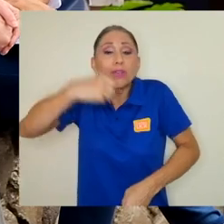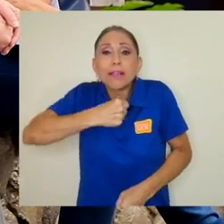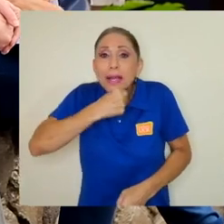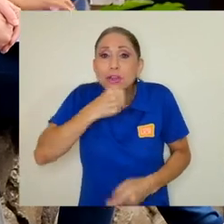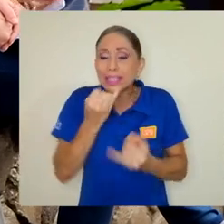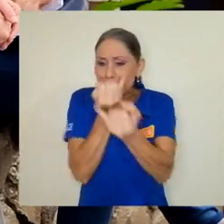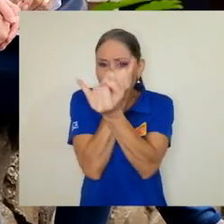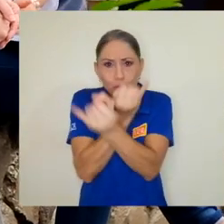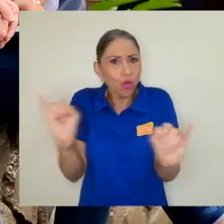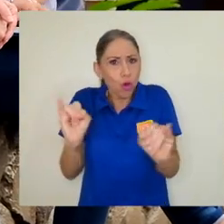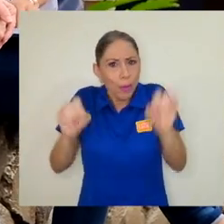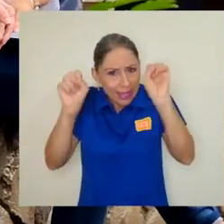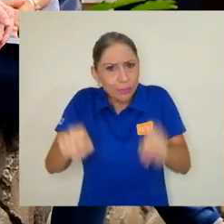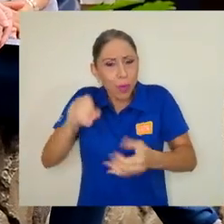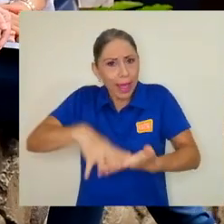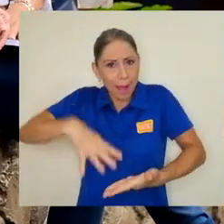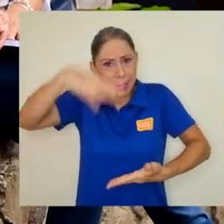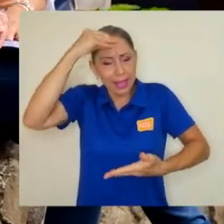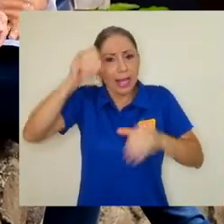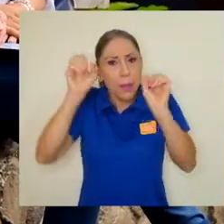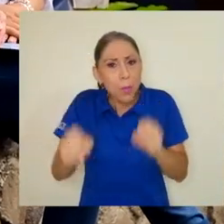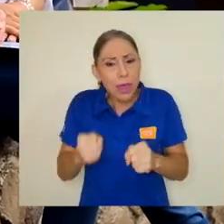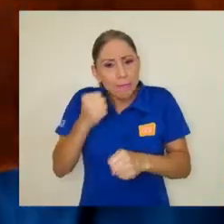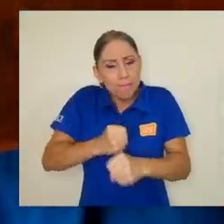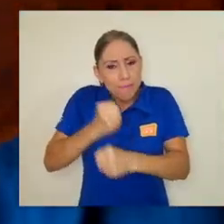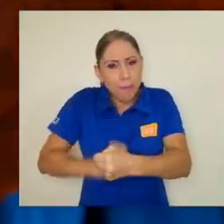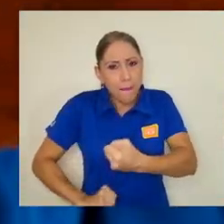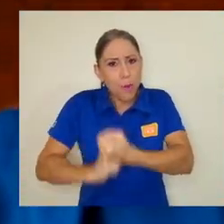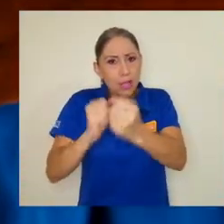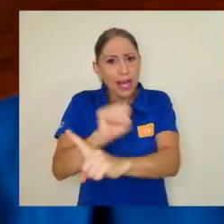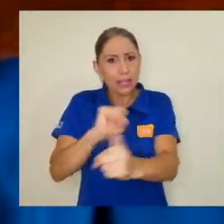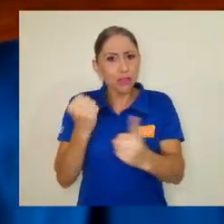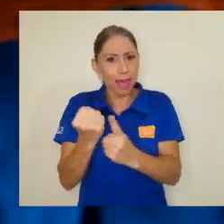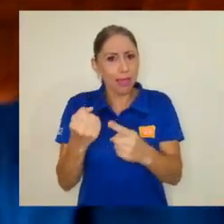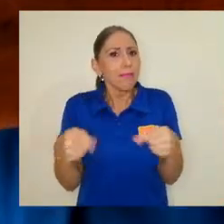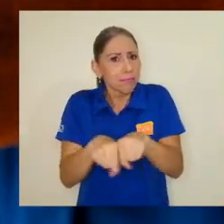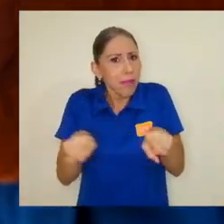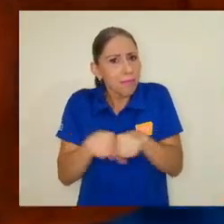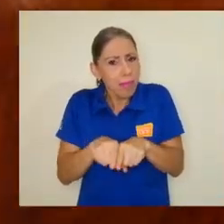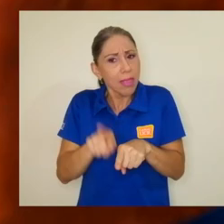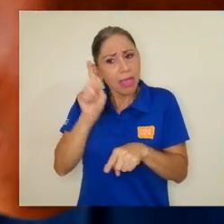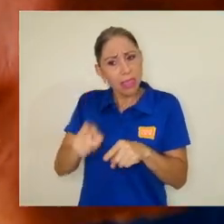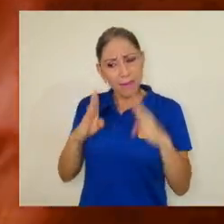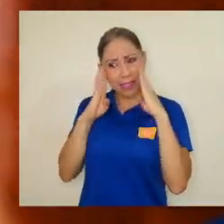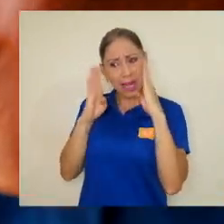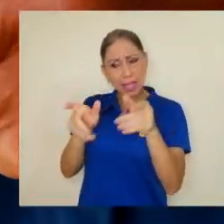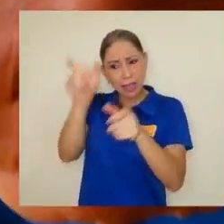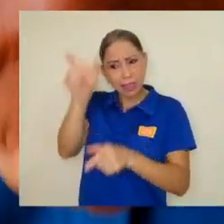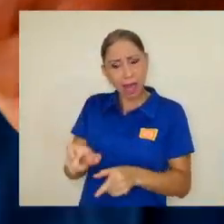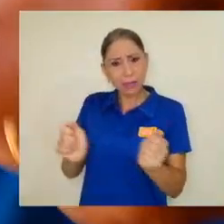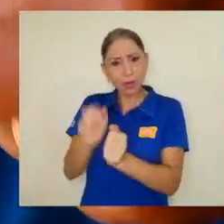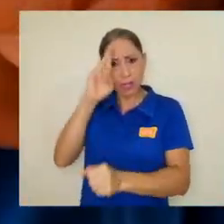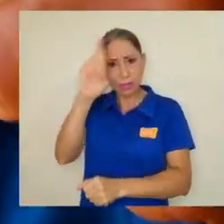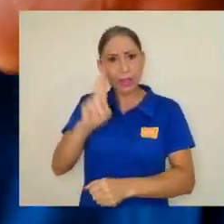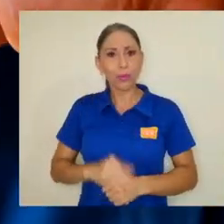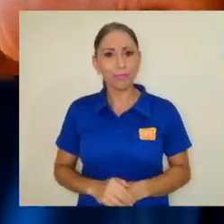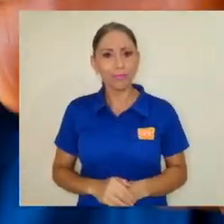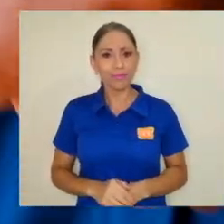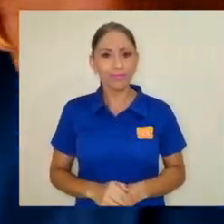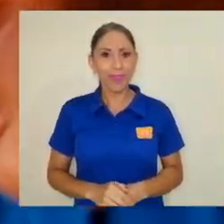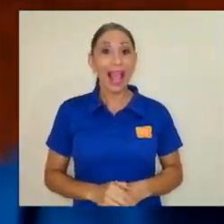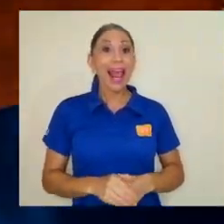son autónomas, capaces de aprender, aportar a la sociedad y, por ende, deben ser tratadas con respeto.